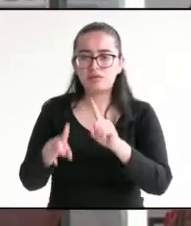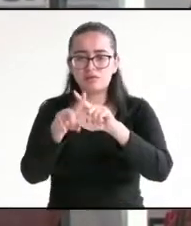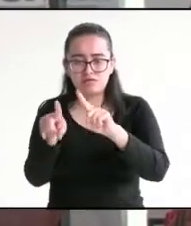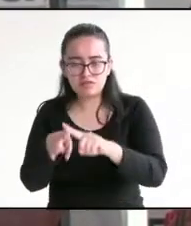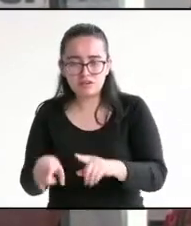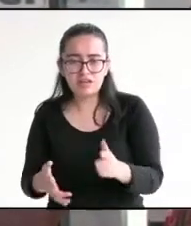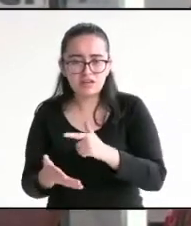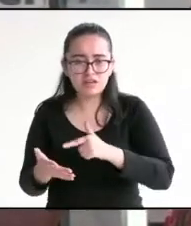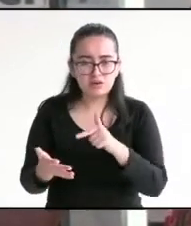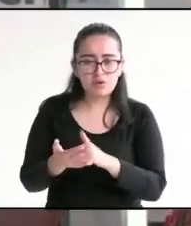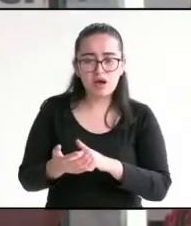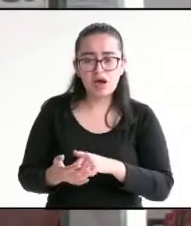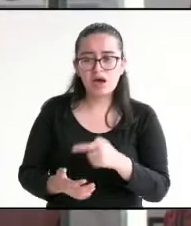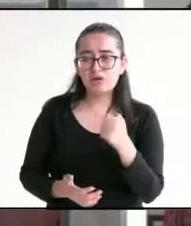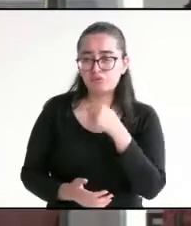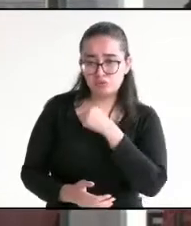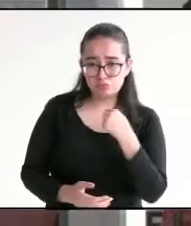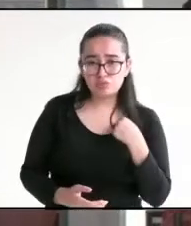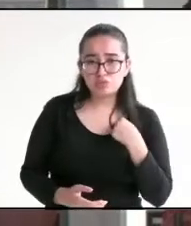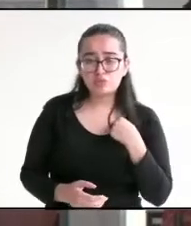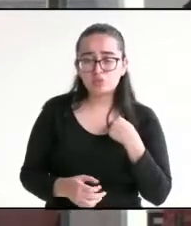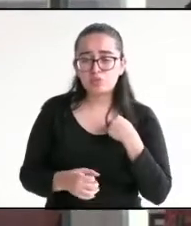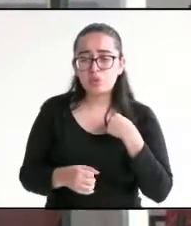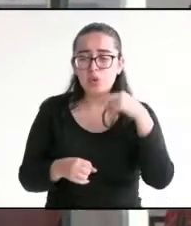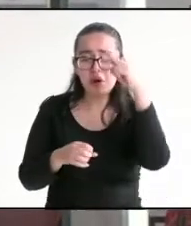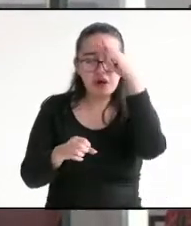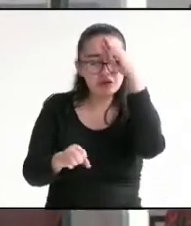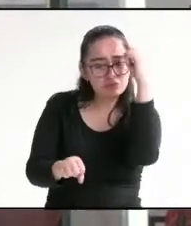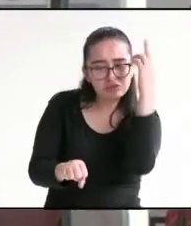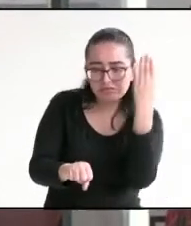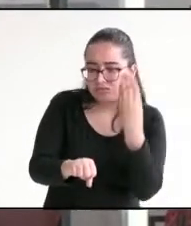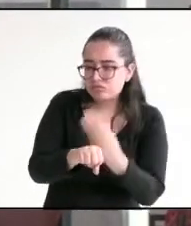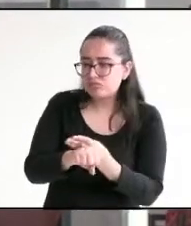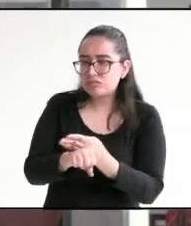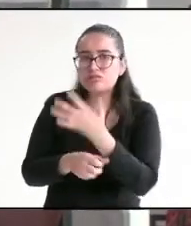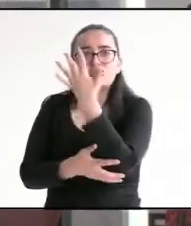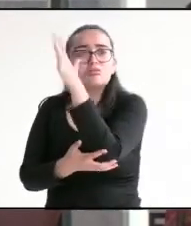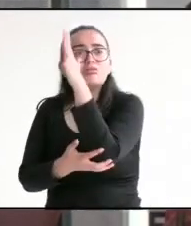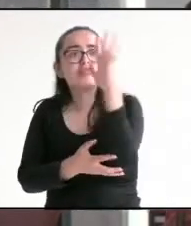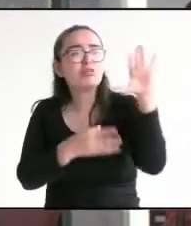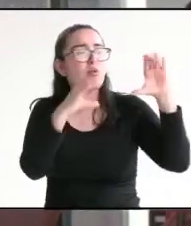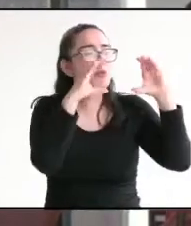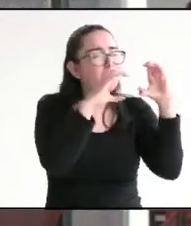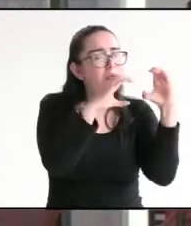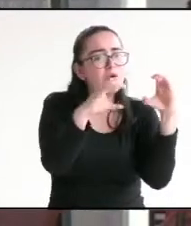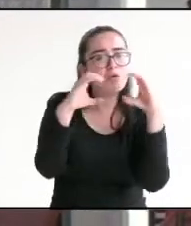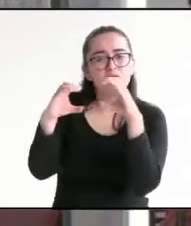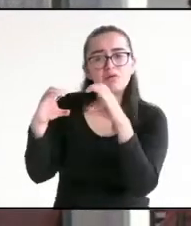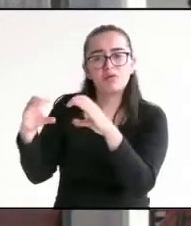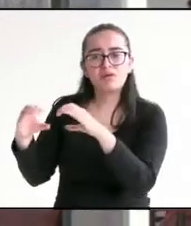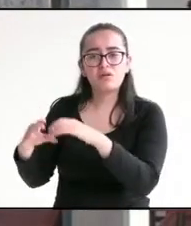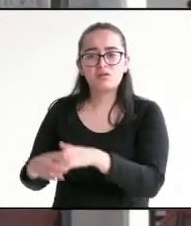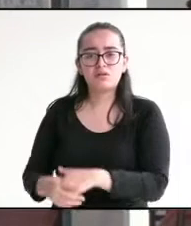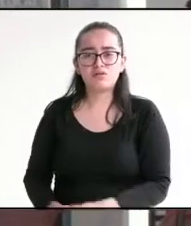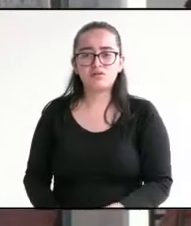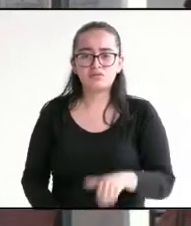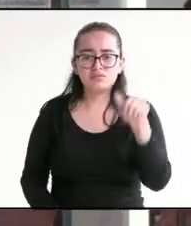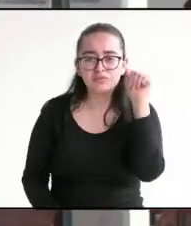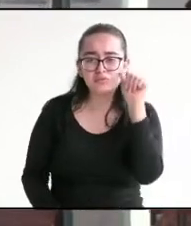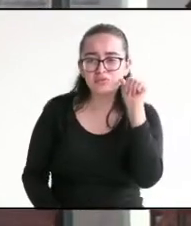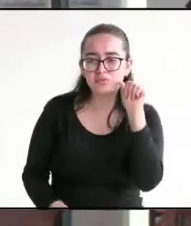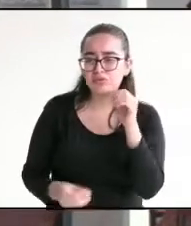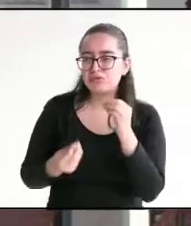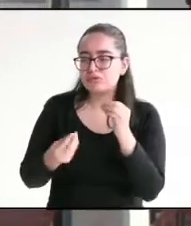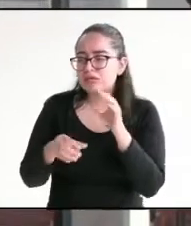responsabilidad hacia el medio ambiente directa, inmediata e ineludible. El manejo de estos y la gran cantidad de